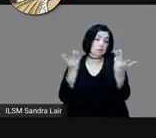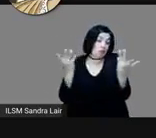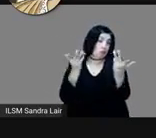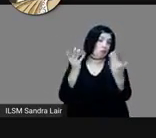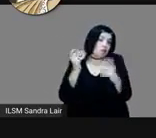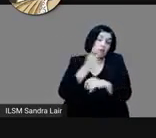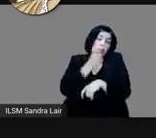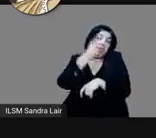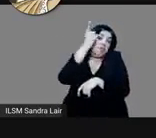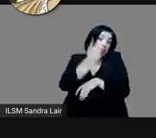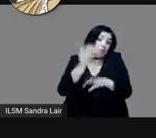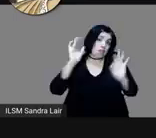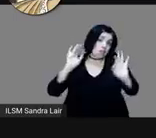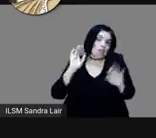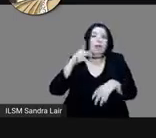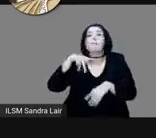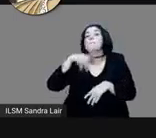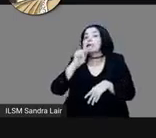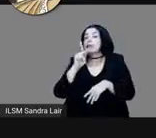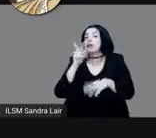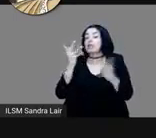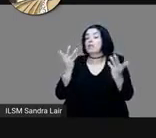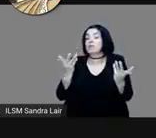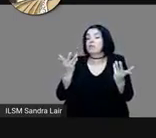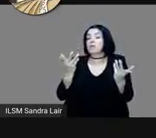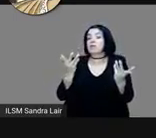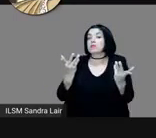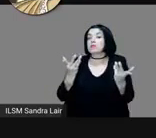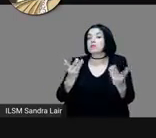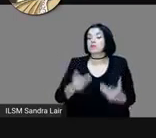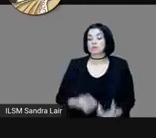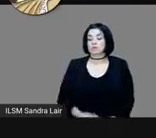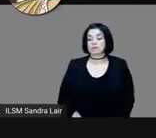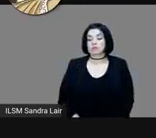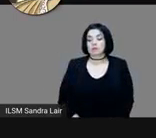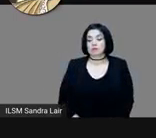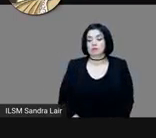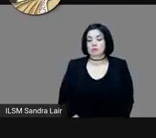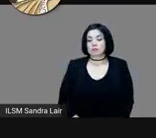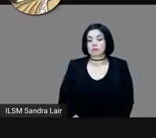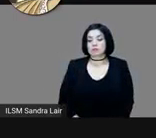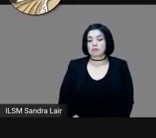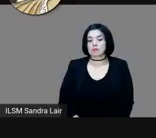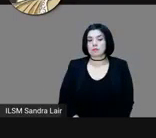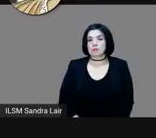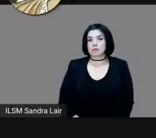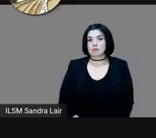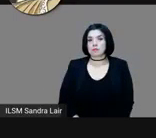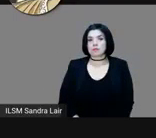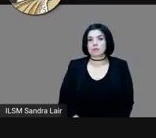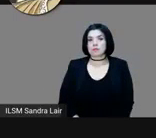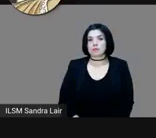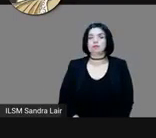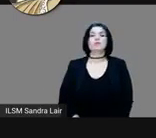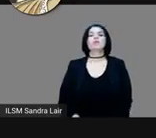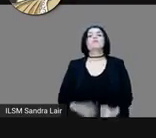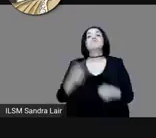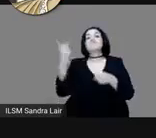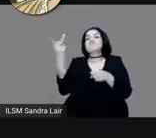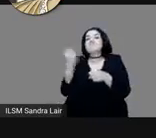aunque advierte también que algo muy, muy importante, dice